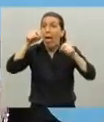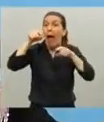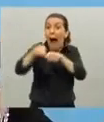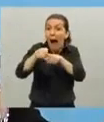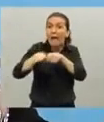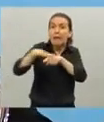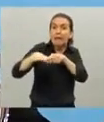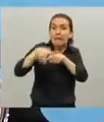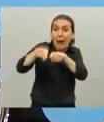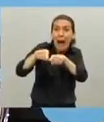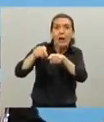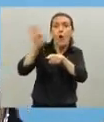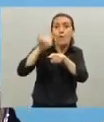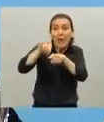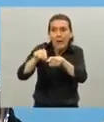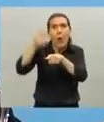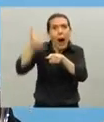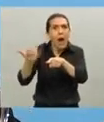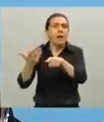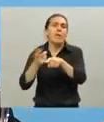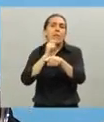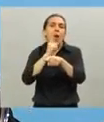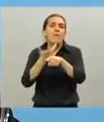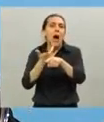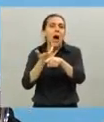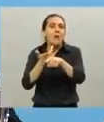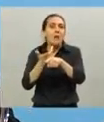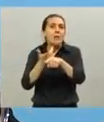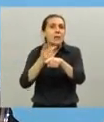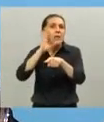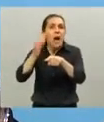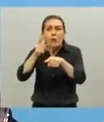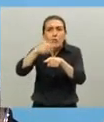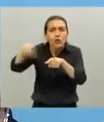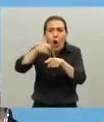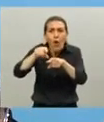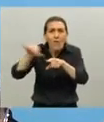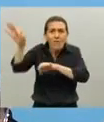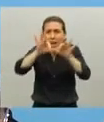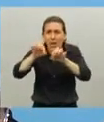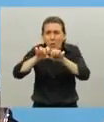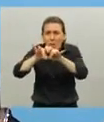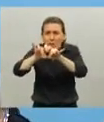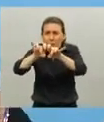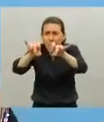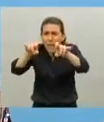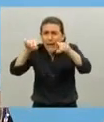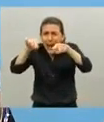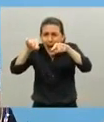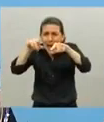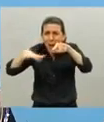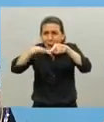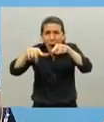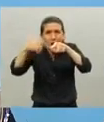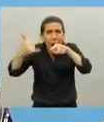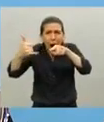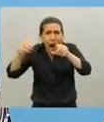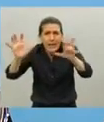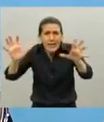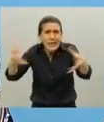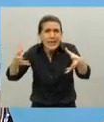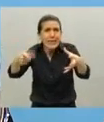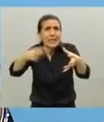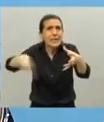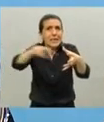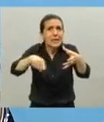Y por eso, no sé, es más fácil encontrarlo, porque están todos juntos allí. Entonces, los testeos que hacemos son